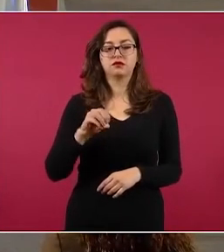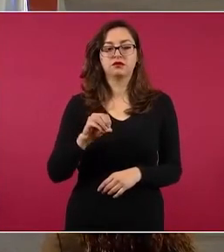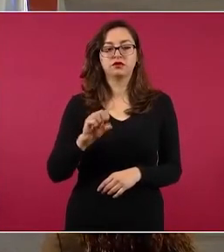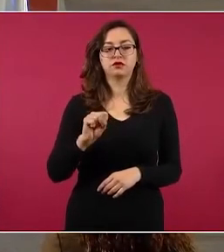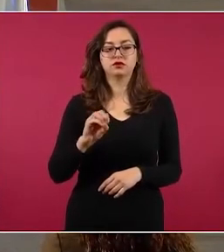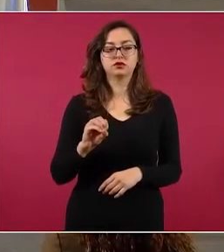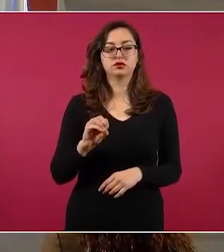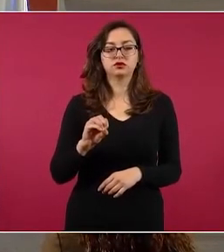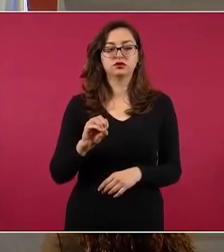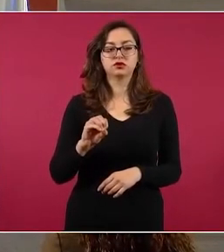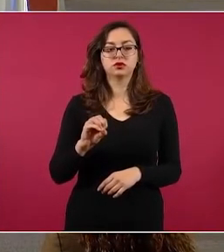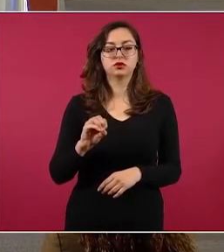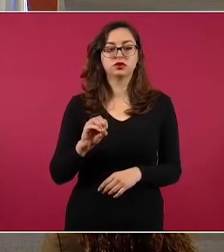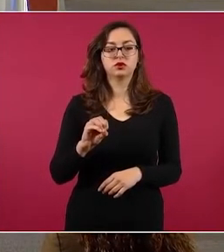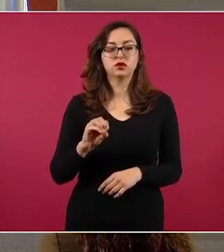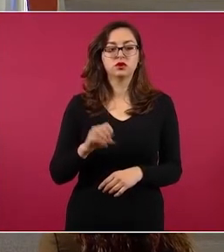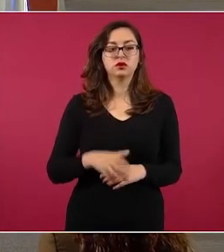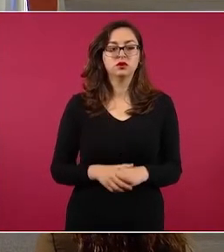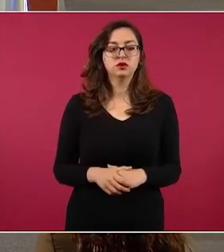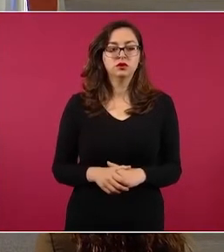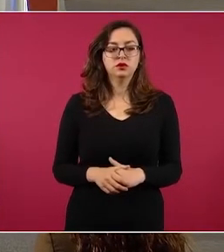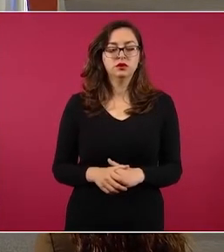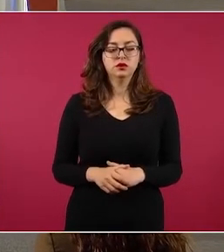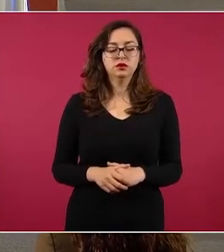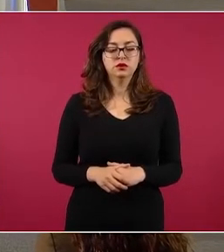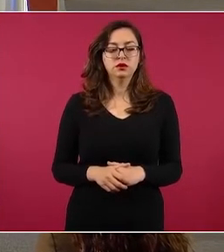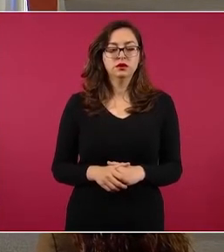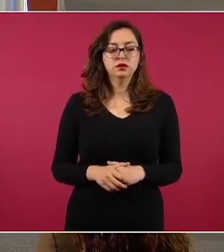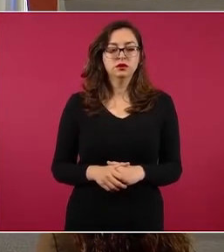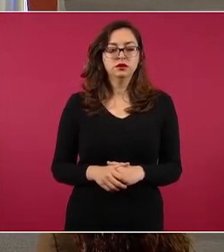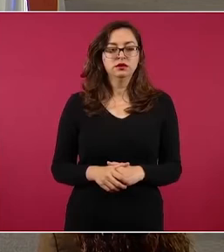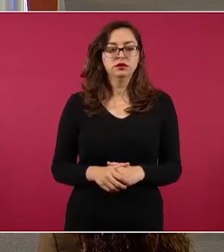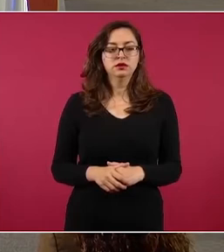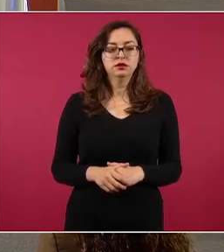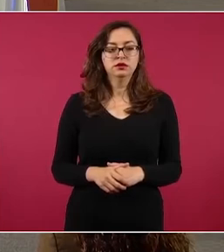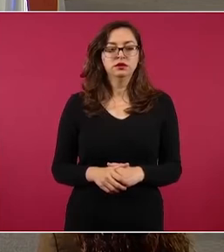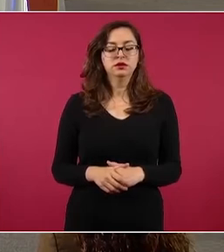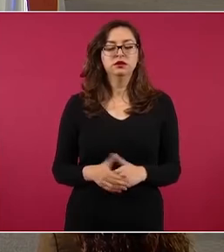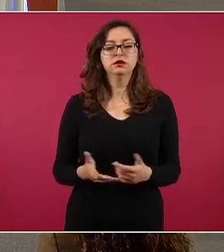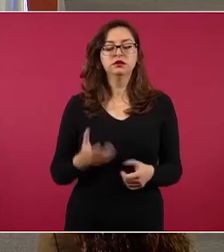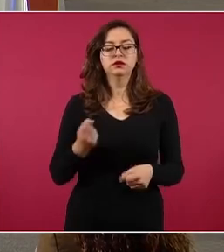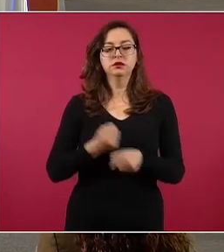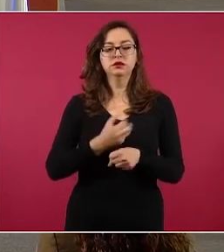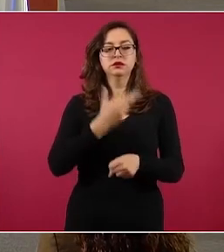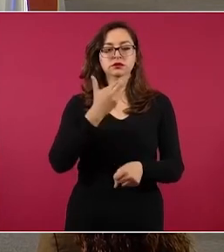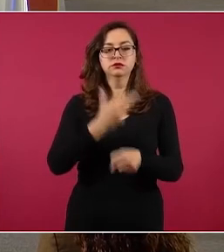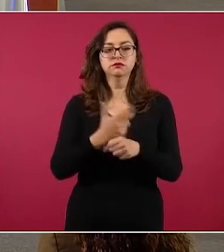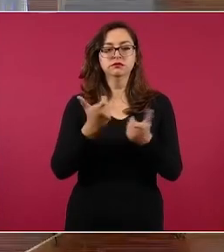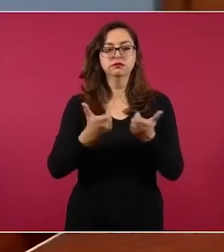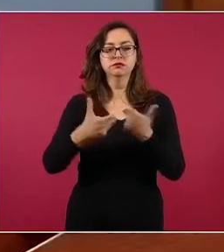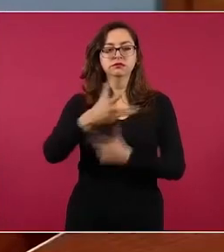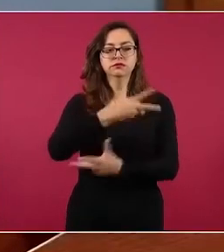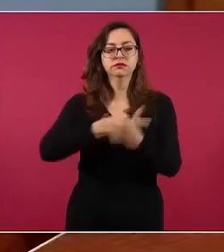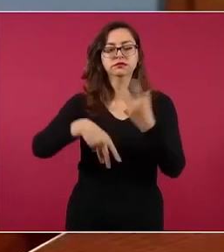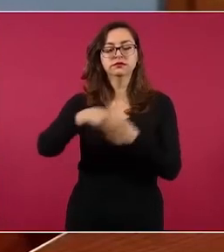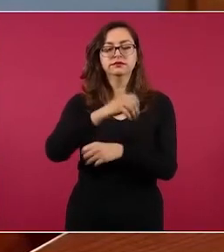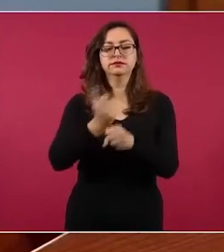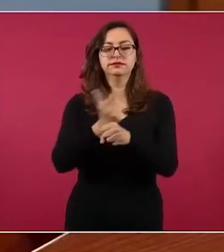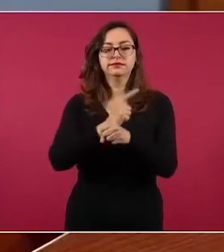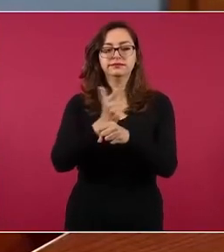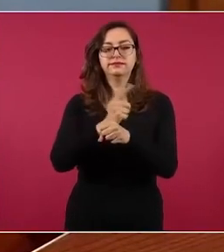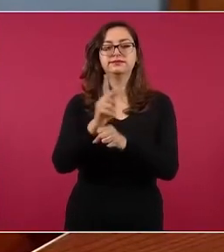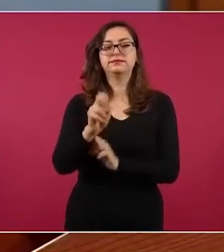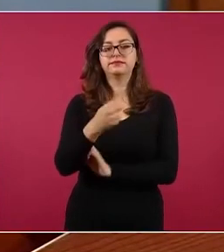Secretario de Economía del licenciado Peña,